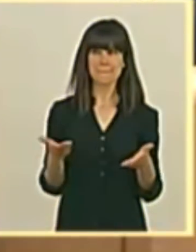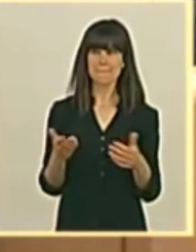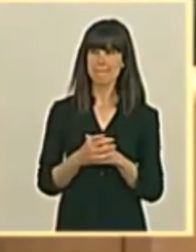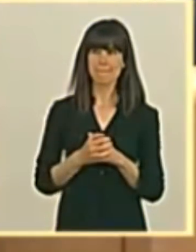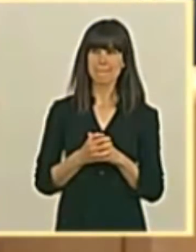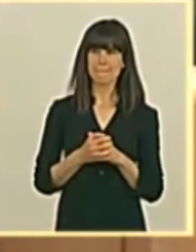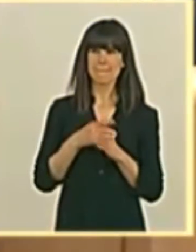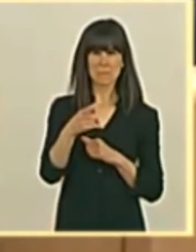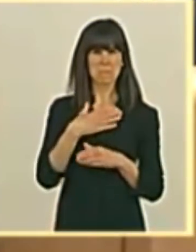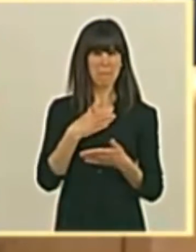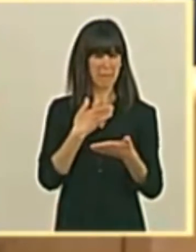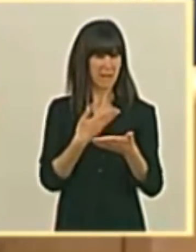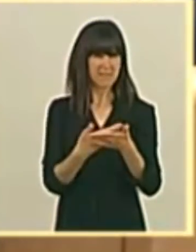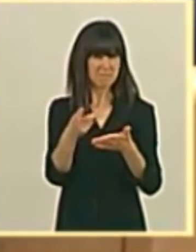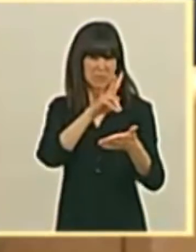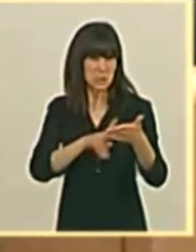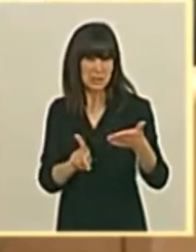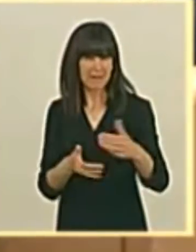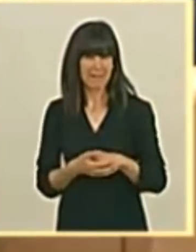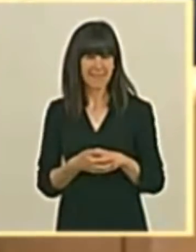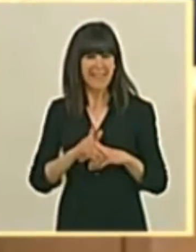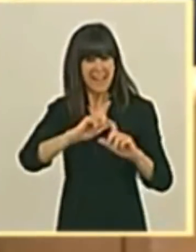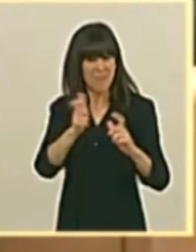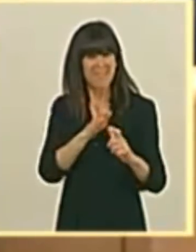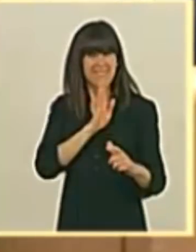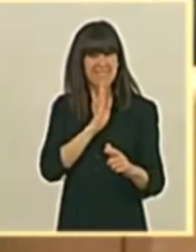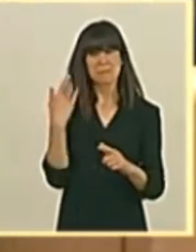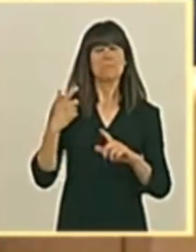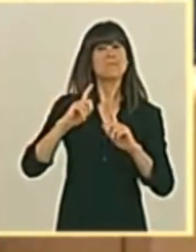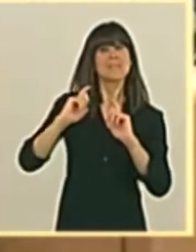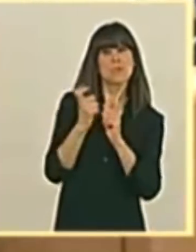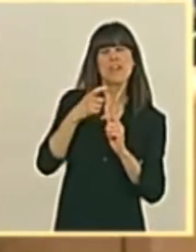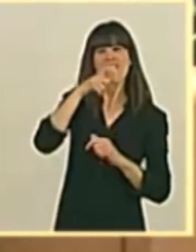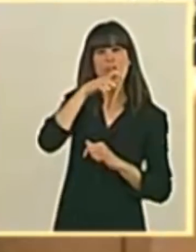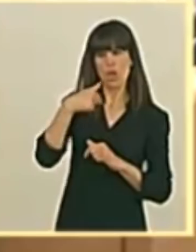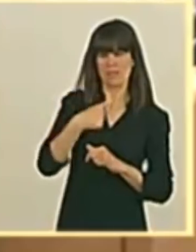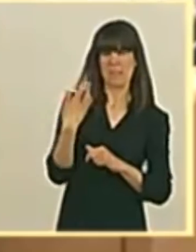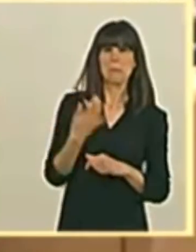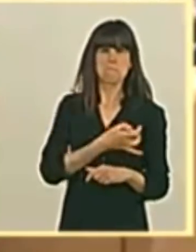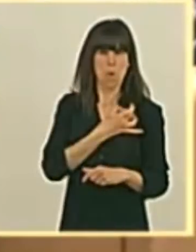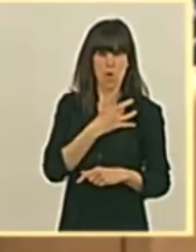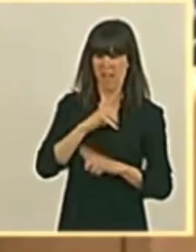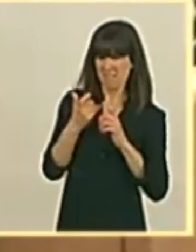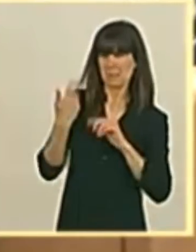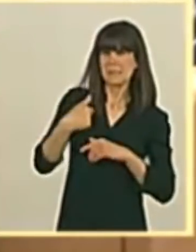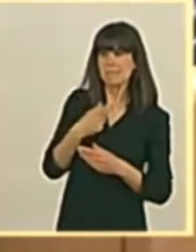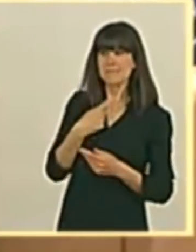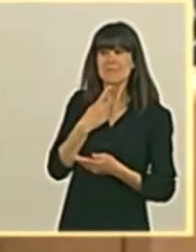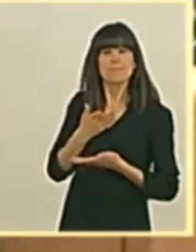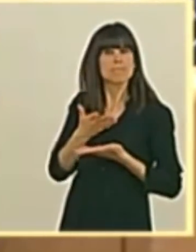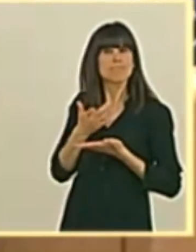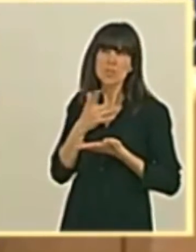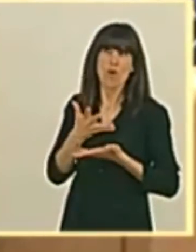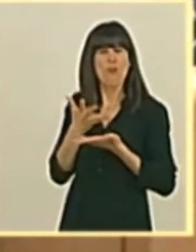No se lee usted los papeles. En la reunión que tuvimos el señor Feijóo y yo mismo en el Palacio de la Monclo hace ya unas cuantas semanas le ofrecí 11 acuerdos, señoría.